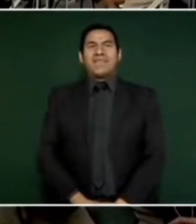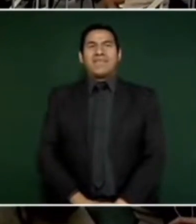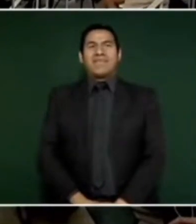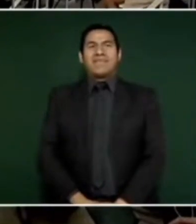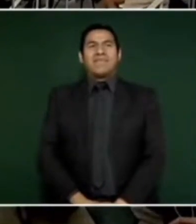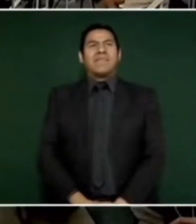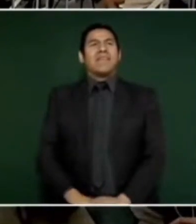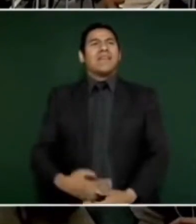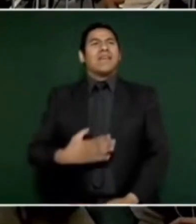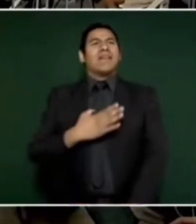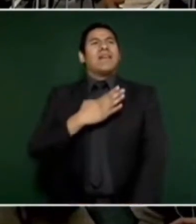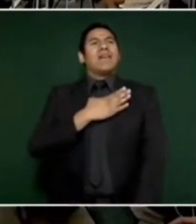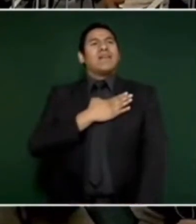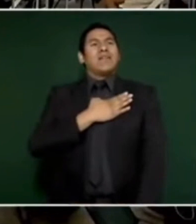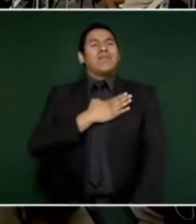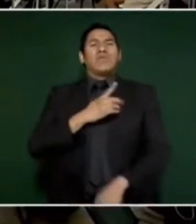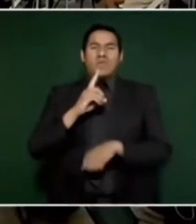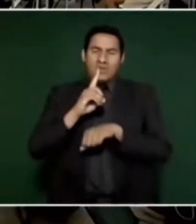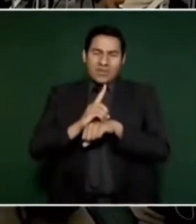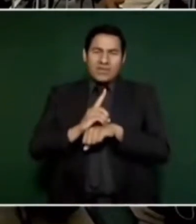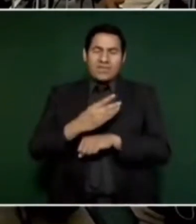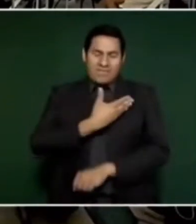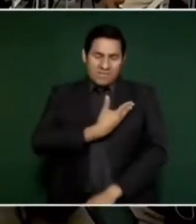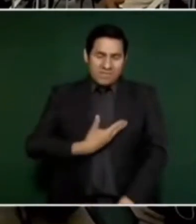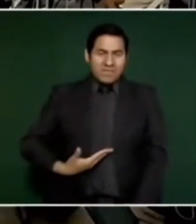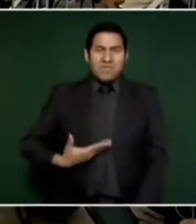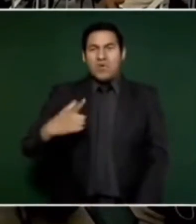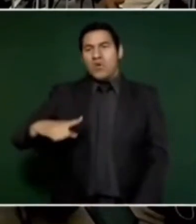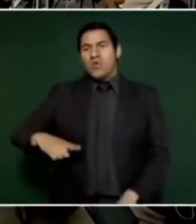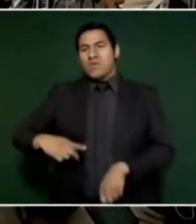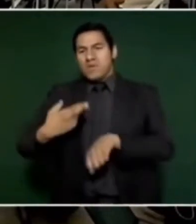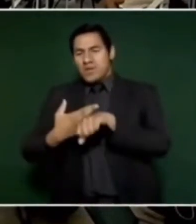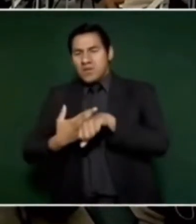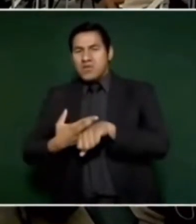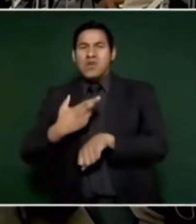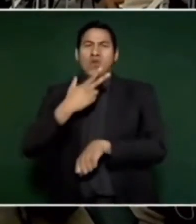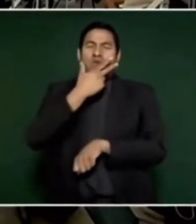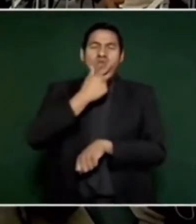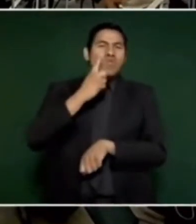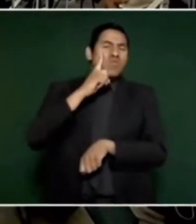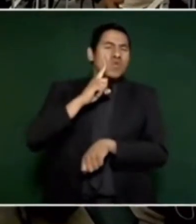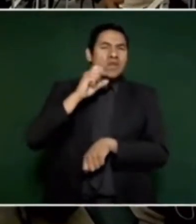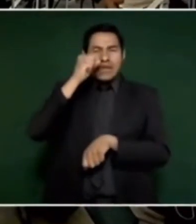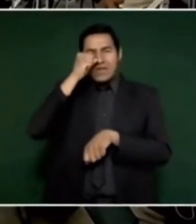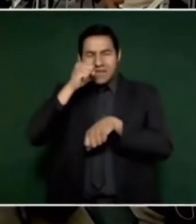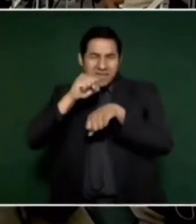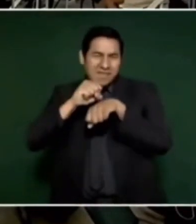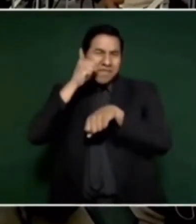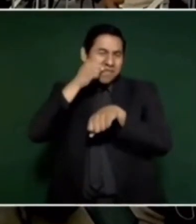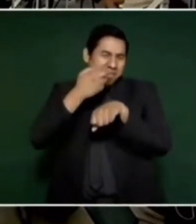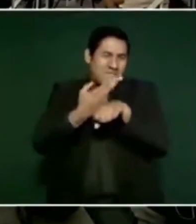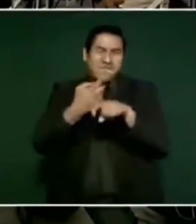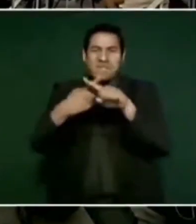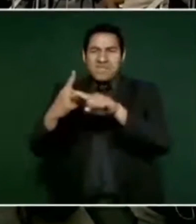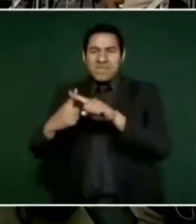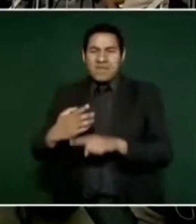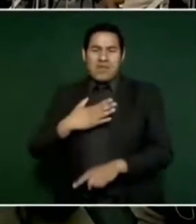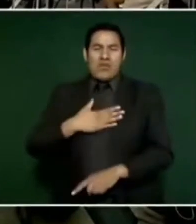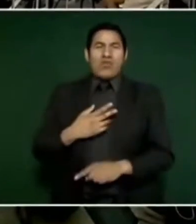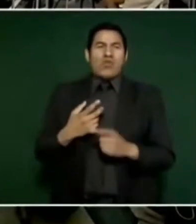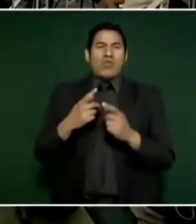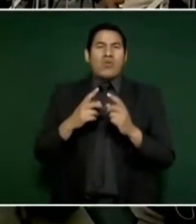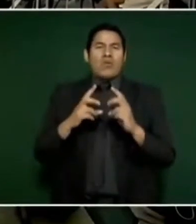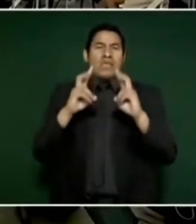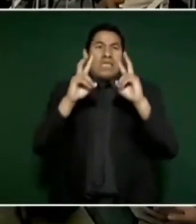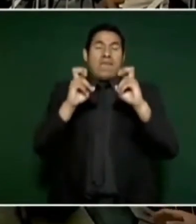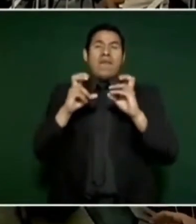Buenos días, señor presidente, gobernadoras, secretarias, secretarios, buenos días a todos y a todos. Diego Elías Cedillo, del Sistema Informativo